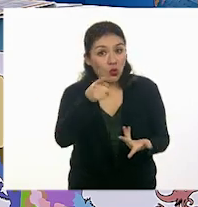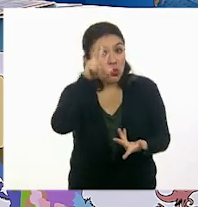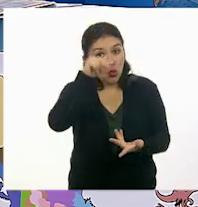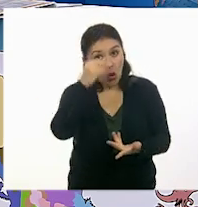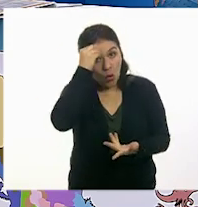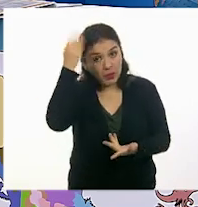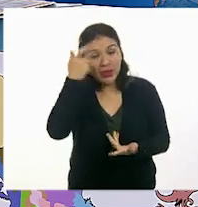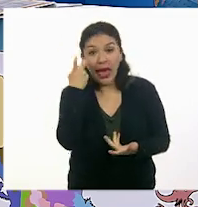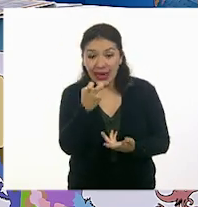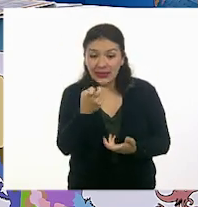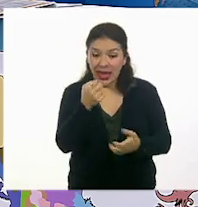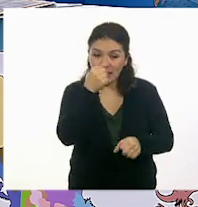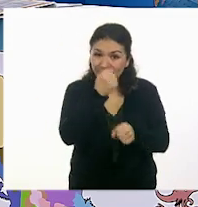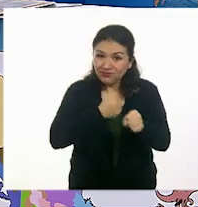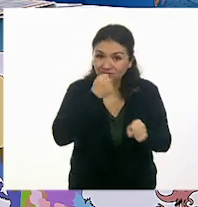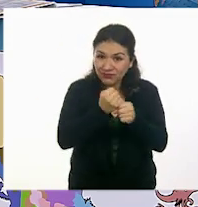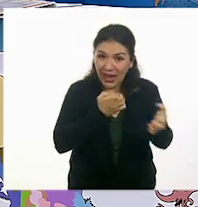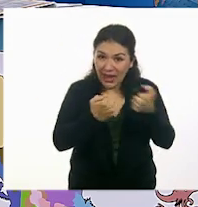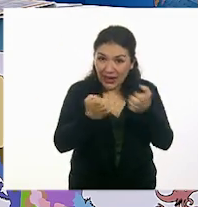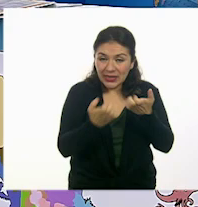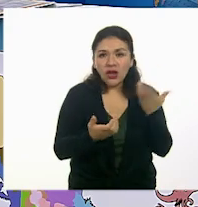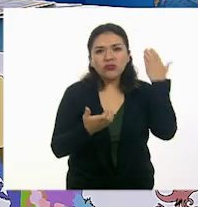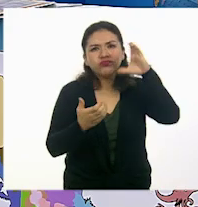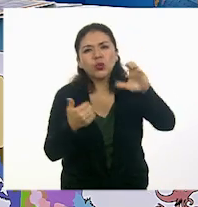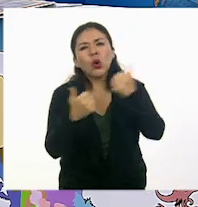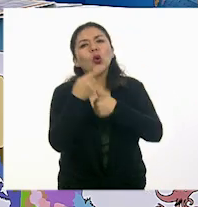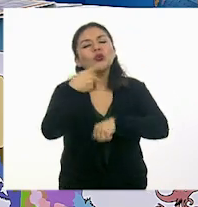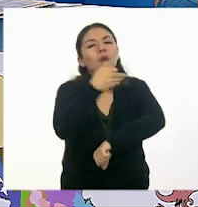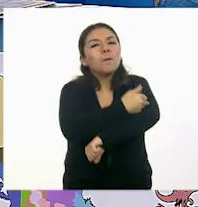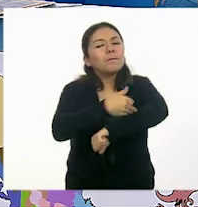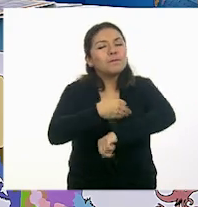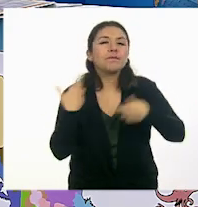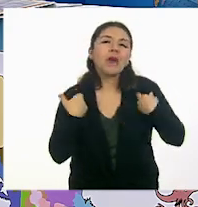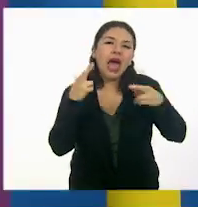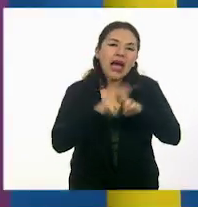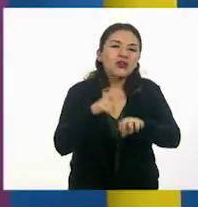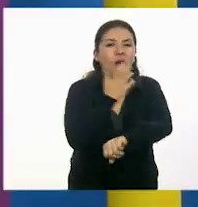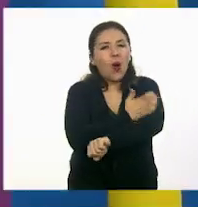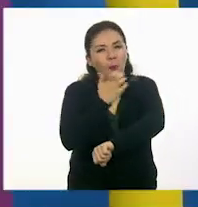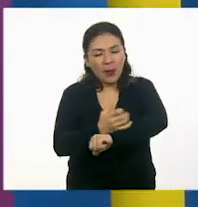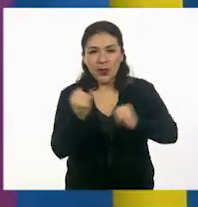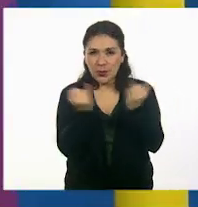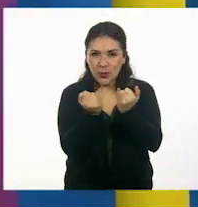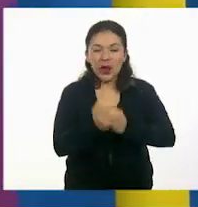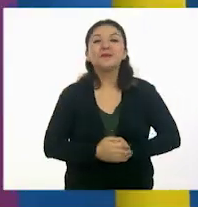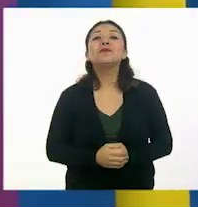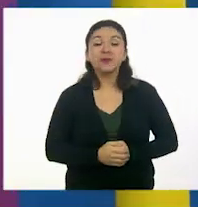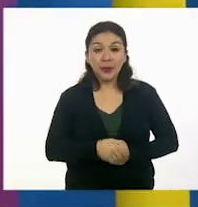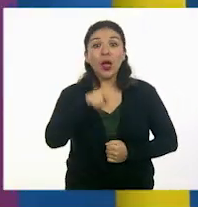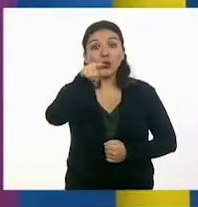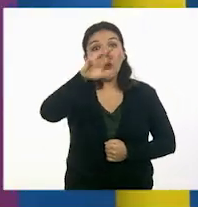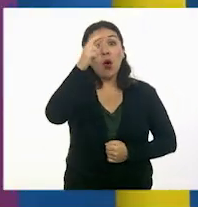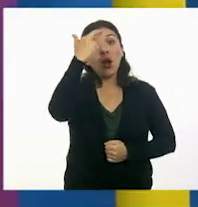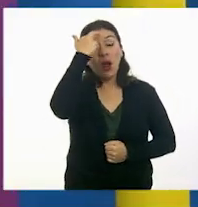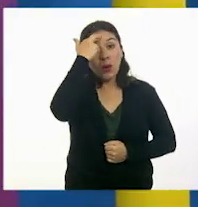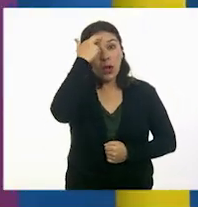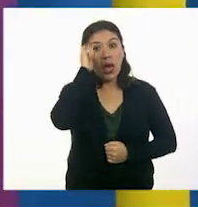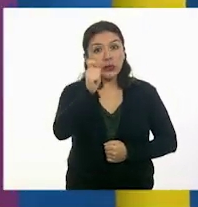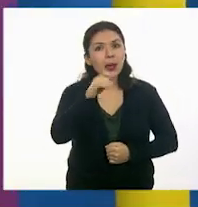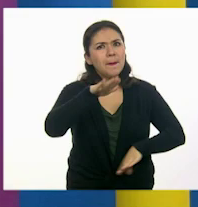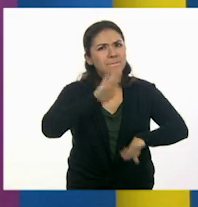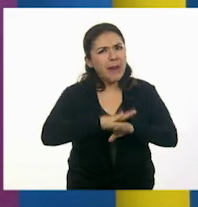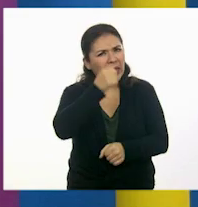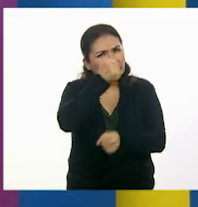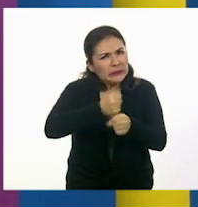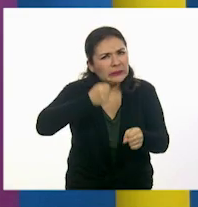olvides compartir este ejercicio con tus compañeros y con tu docente. Exacto. Y pues recuerden, entre más lo